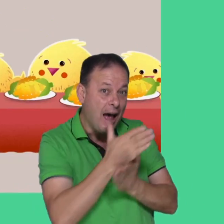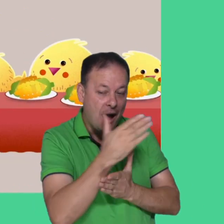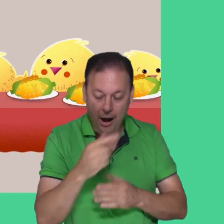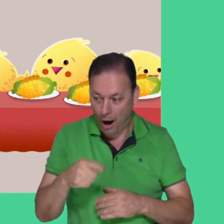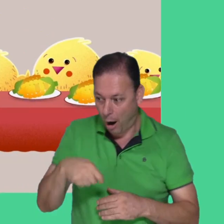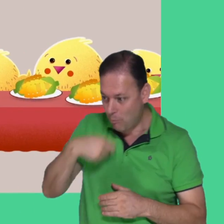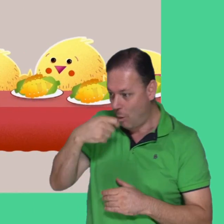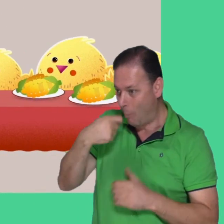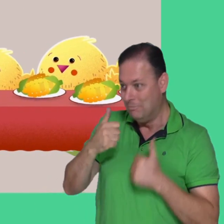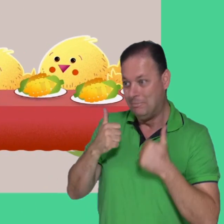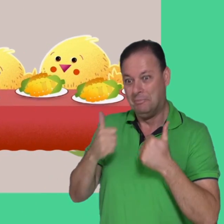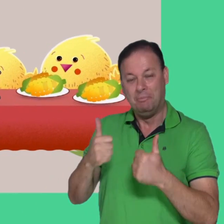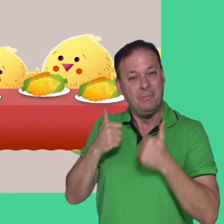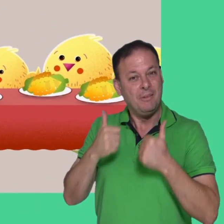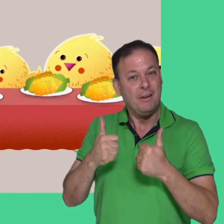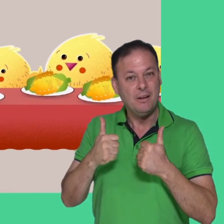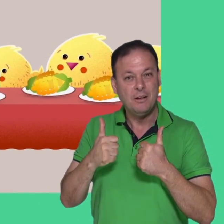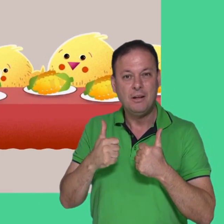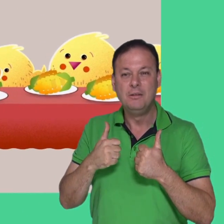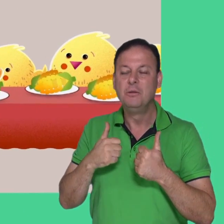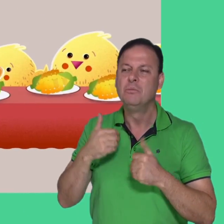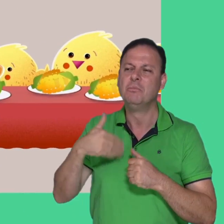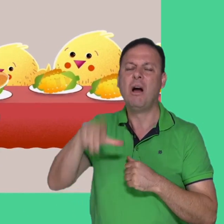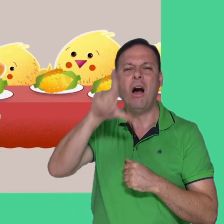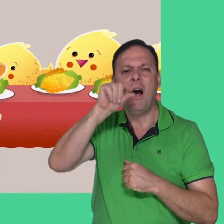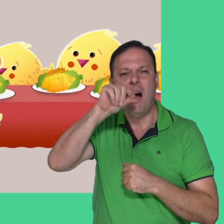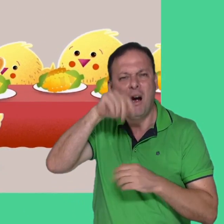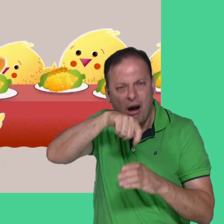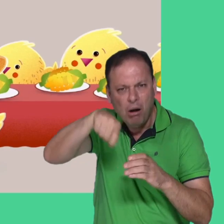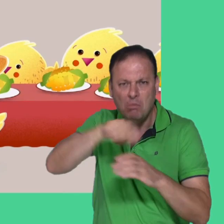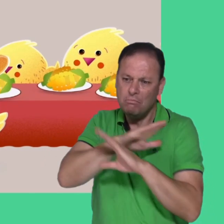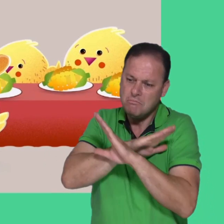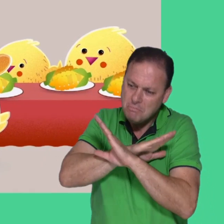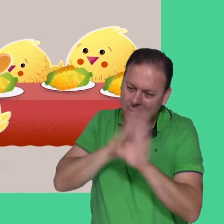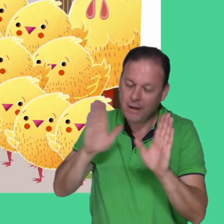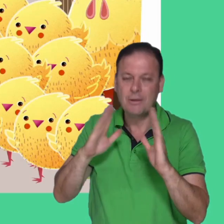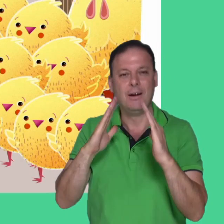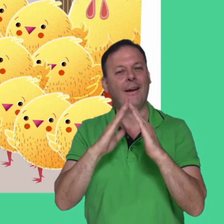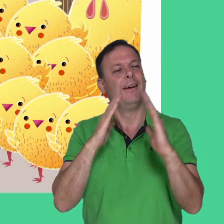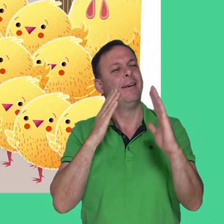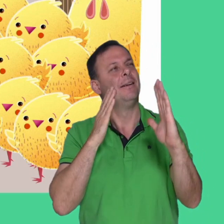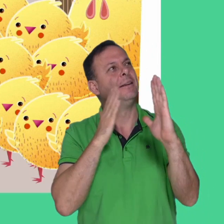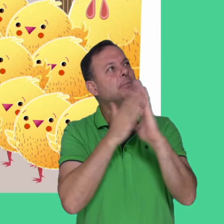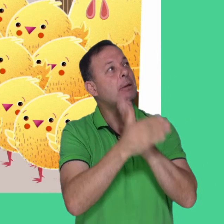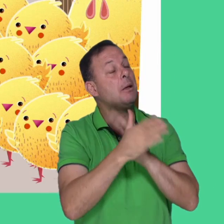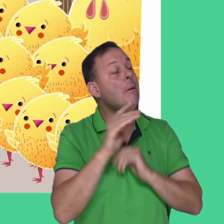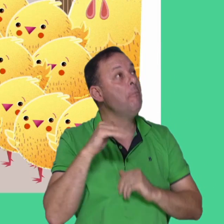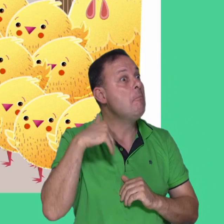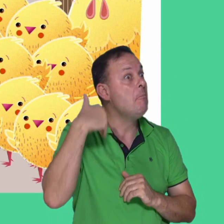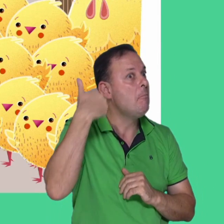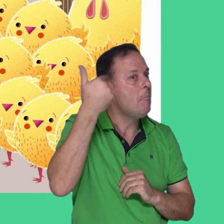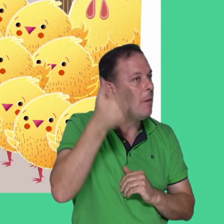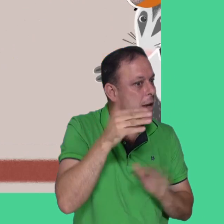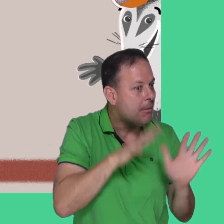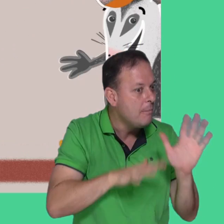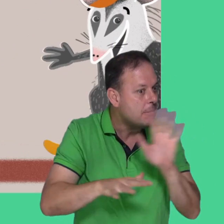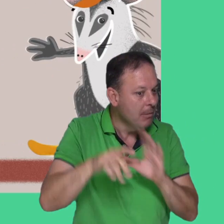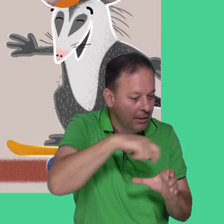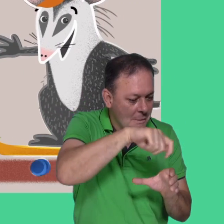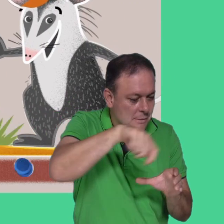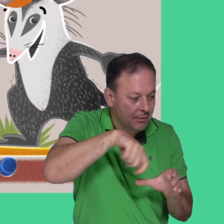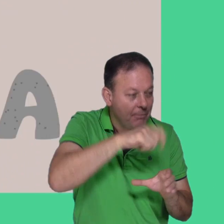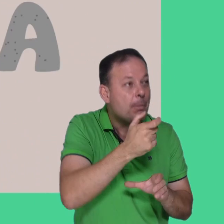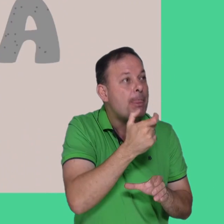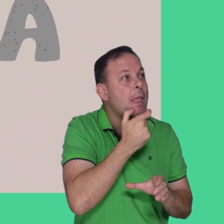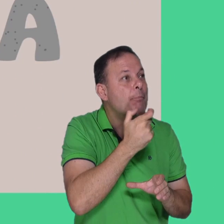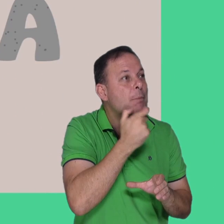preparó una rica cena. Desde esa noche Mucuné no quiso comer más guiso de gallina y volvió